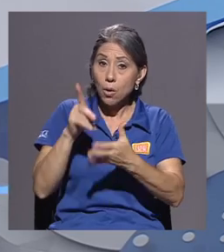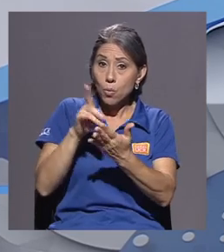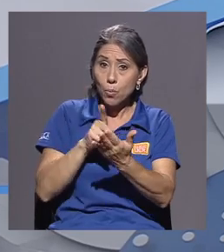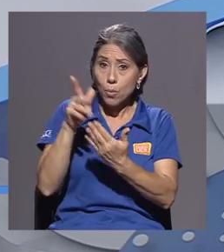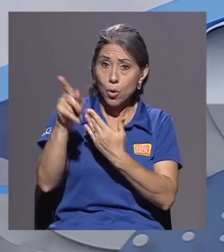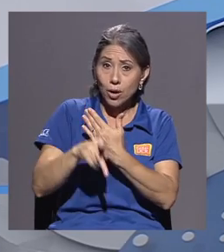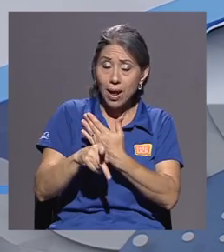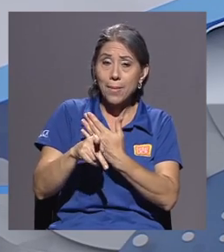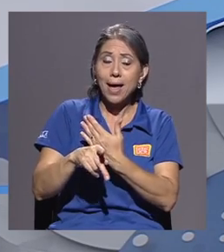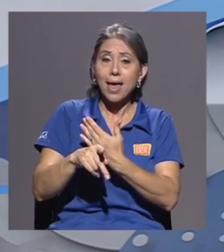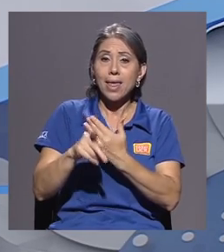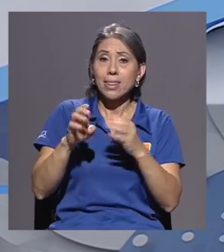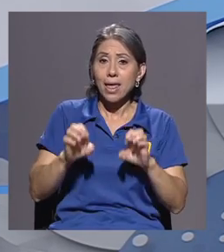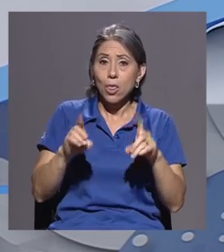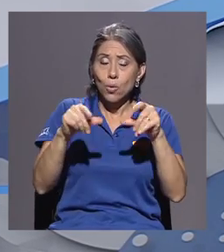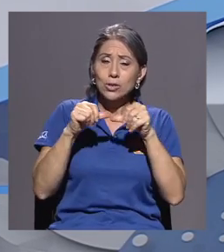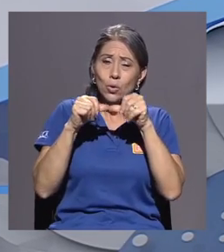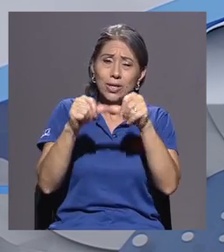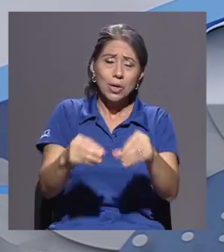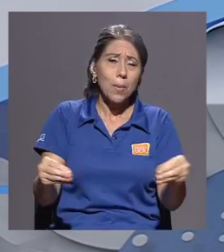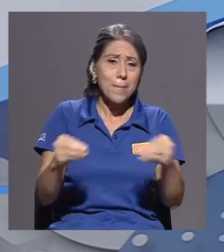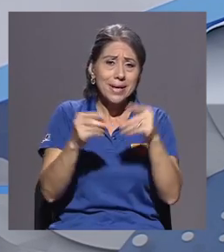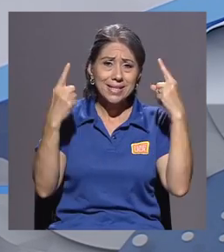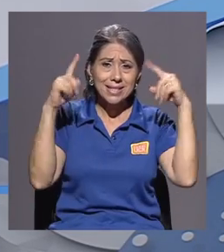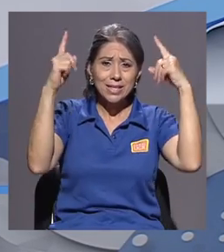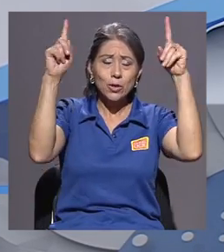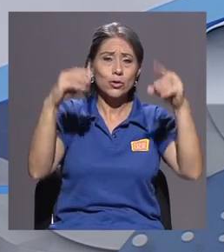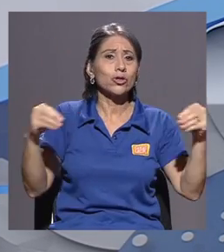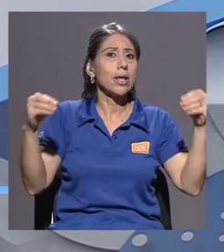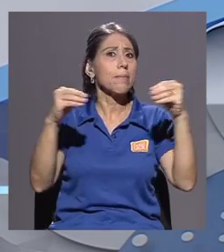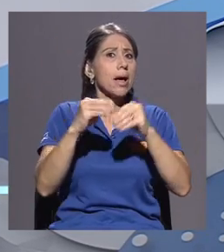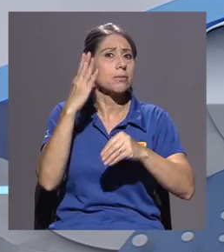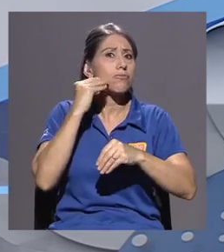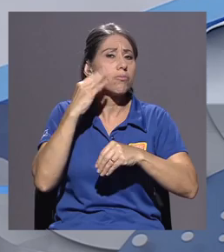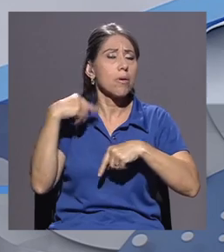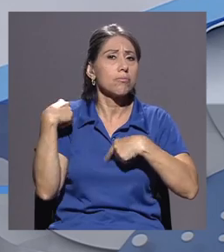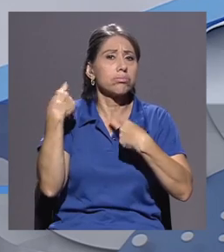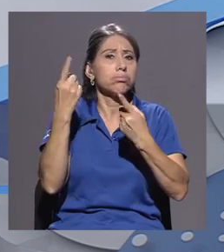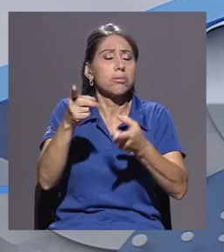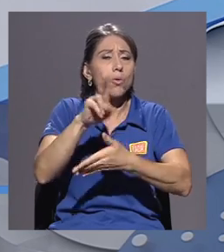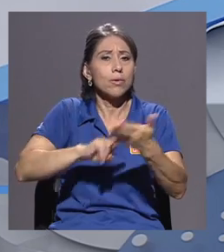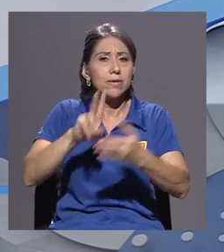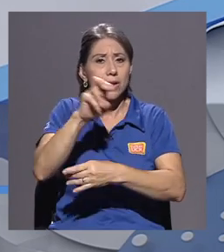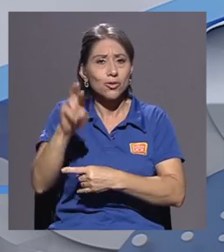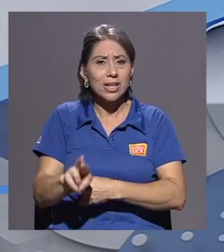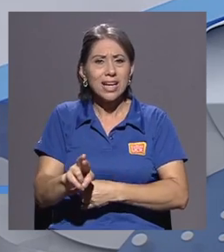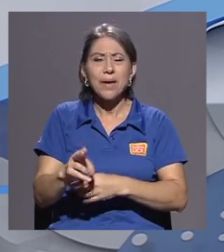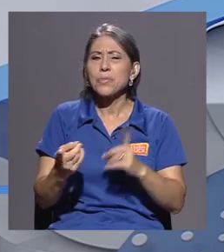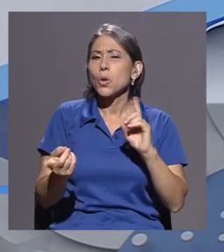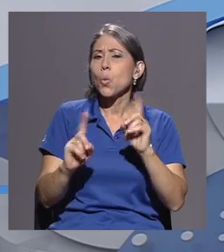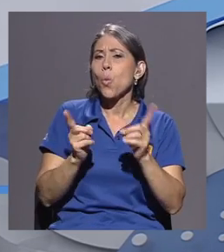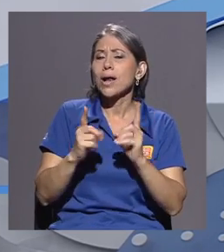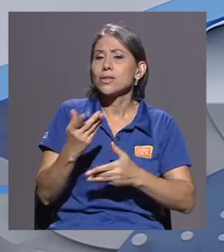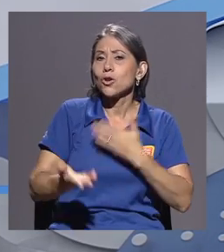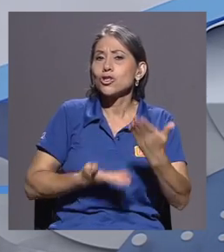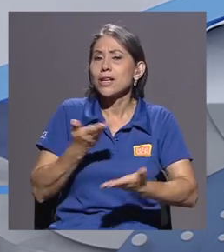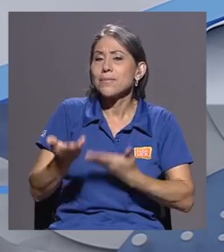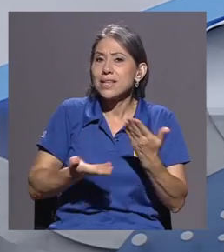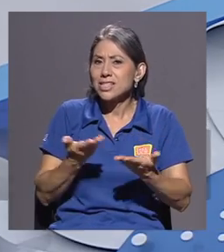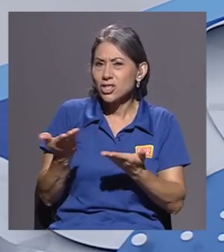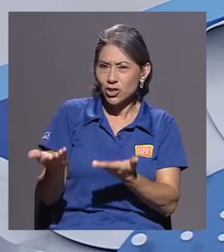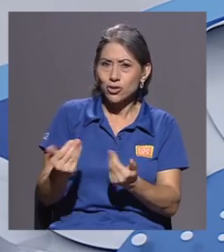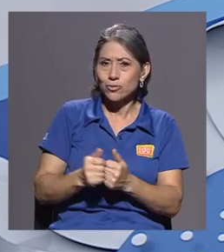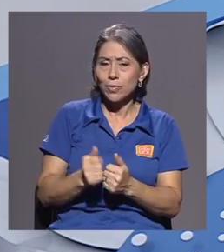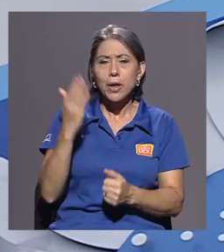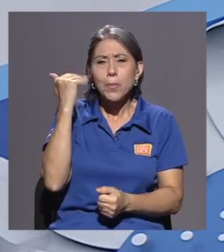programas de educación continua más exitosos y más de larga trayectoria de la Universidad de Costa Rica. ¿Cuáles son los servicios que ofrece